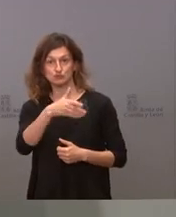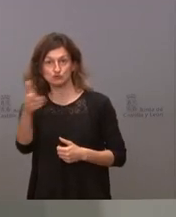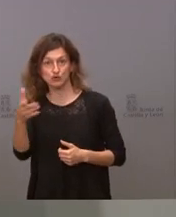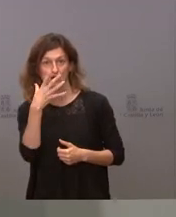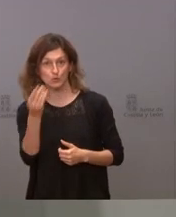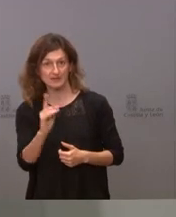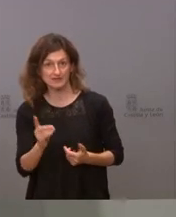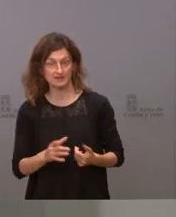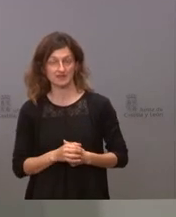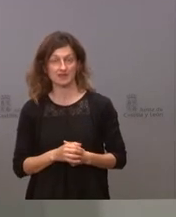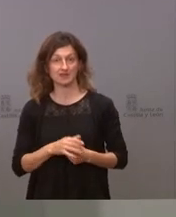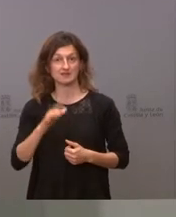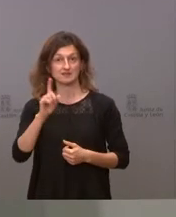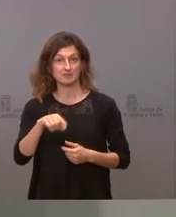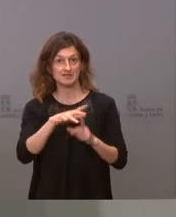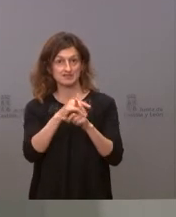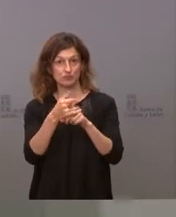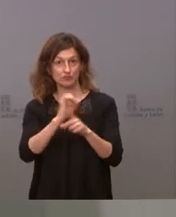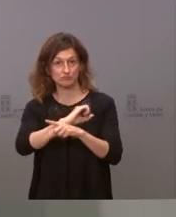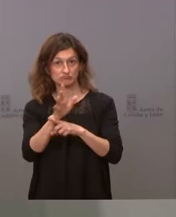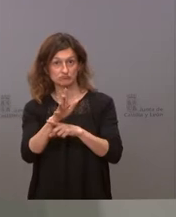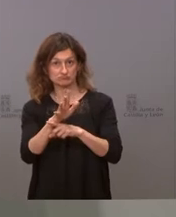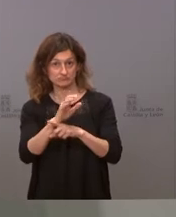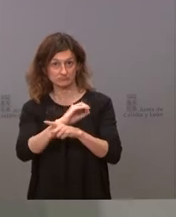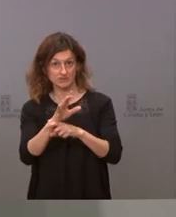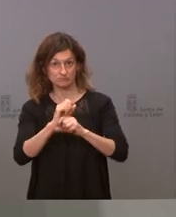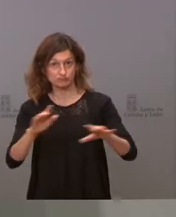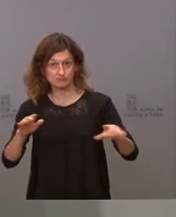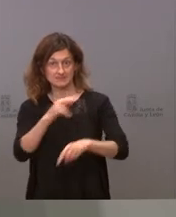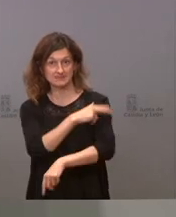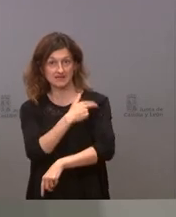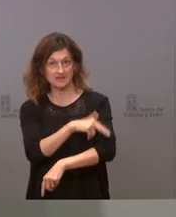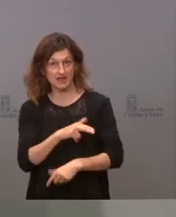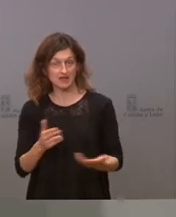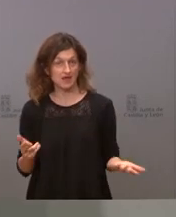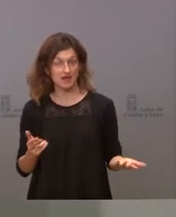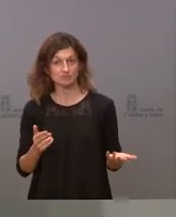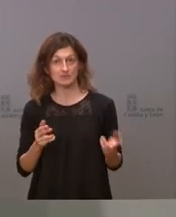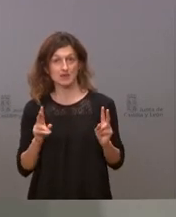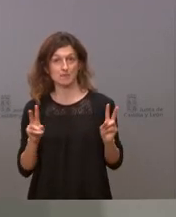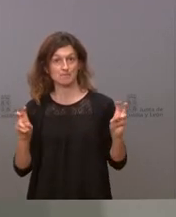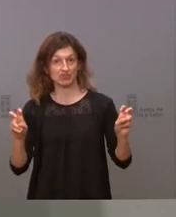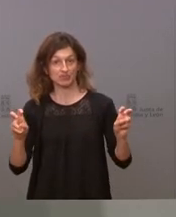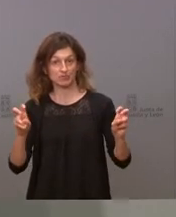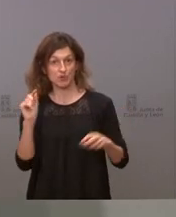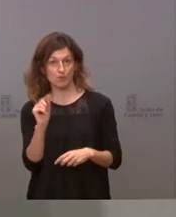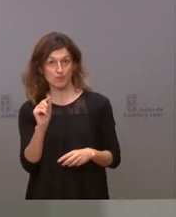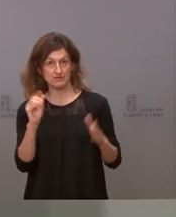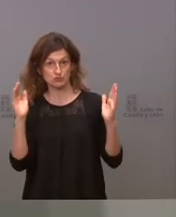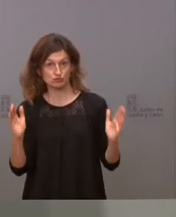y porque la situación epidemiológica y sanitaria en principio en este momento